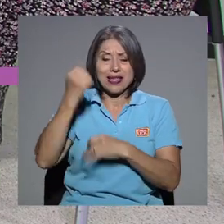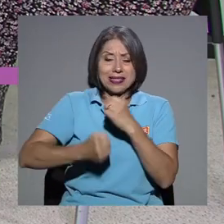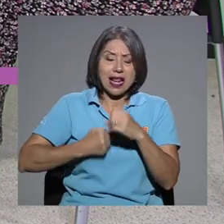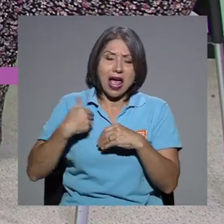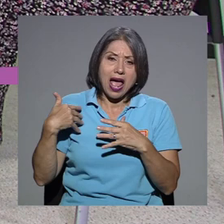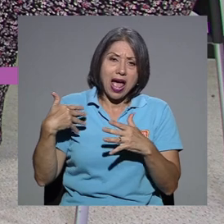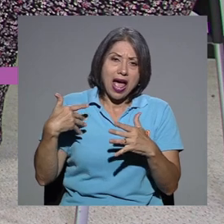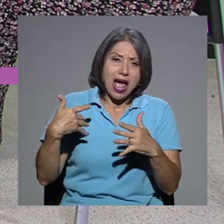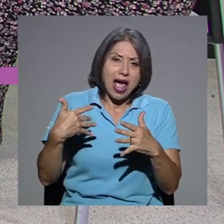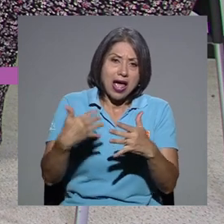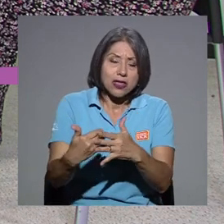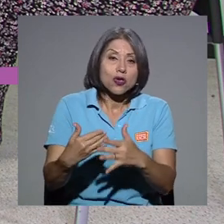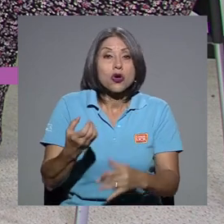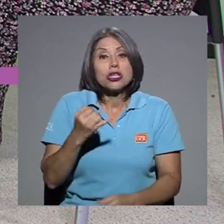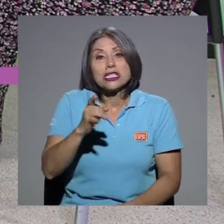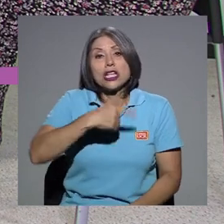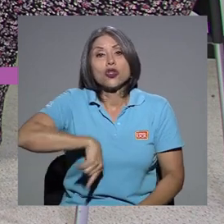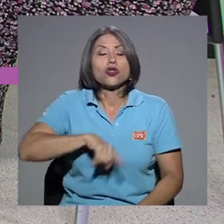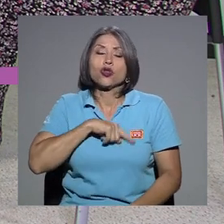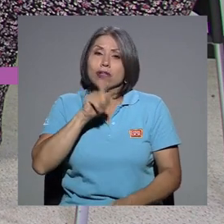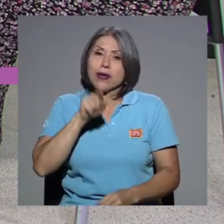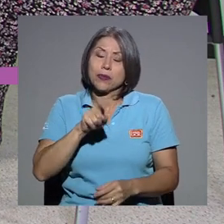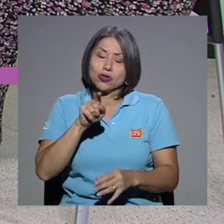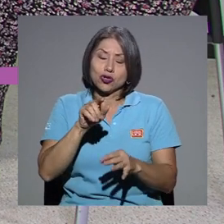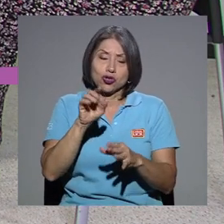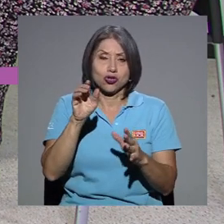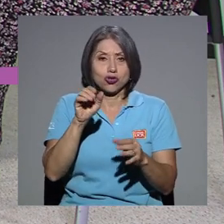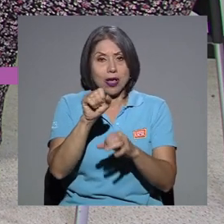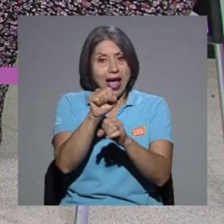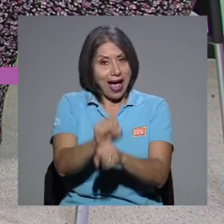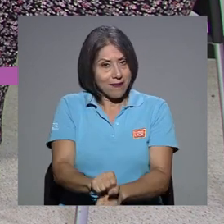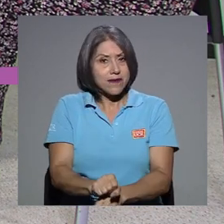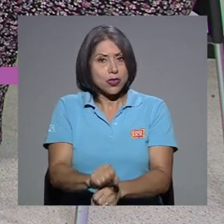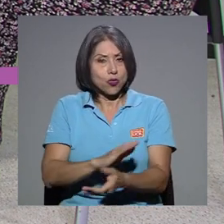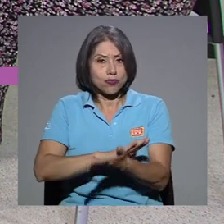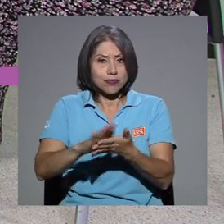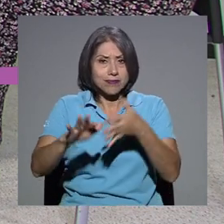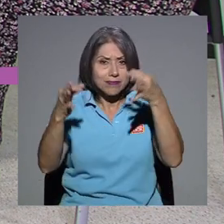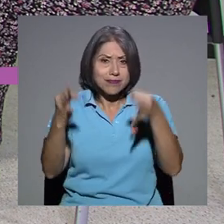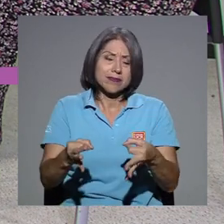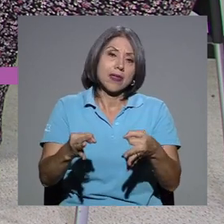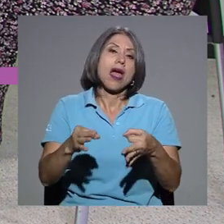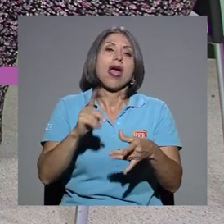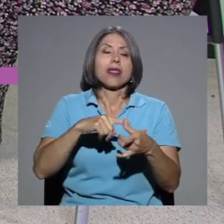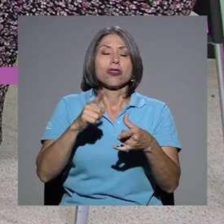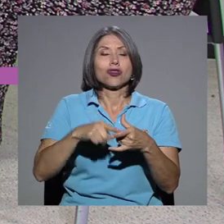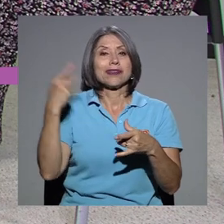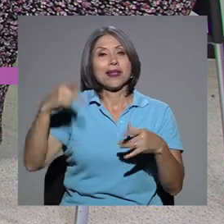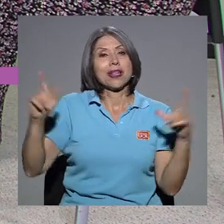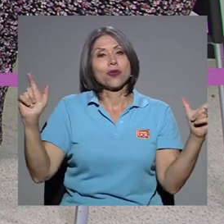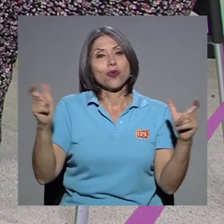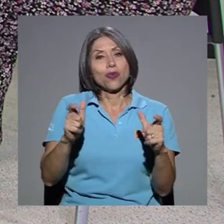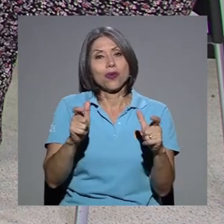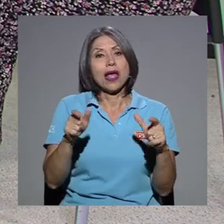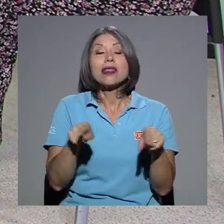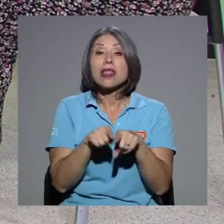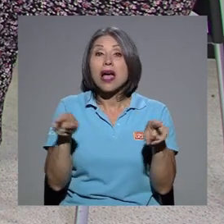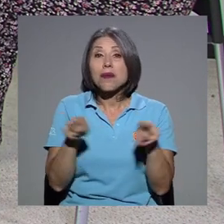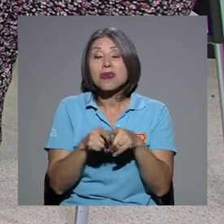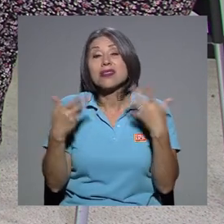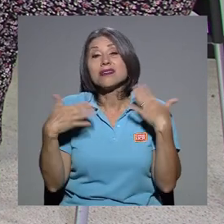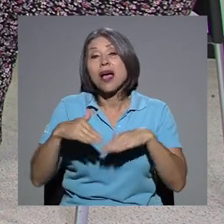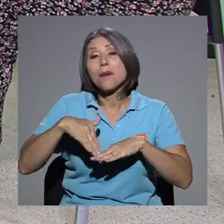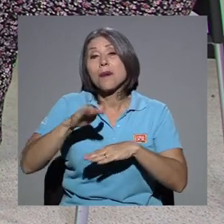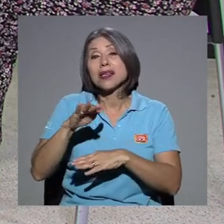esto se vuelve un hábito, disminuirlo. Y también adulto mayor, que tenemos ya cerca de medio millón de adultos mayores que están